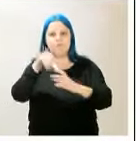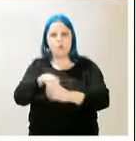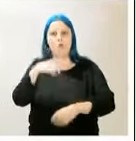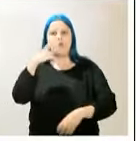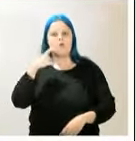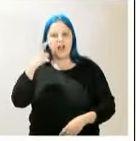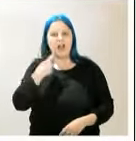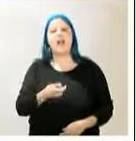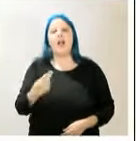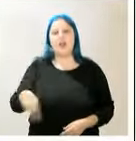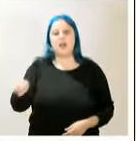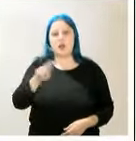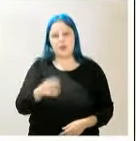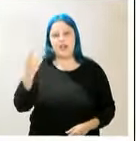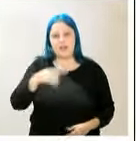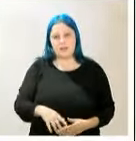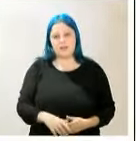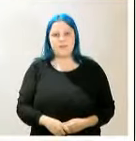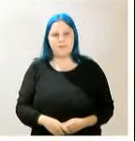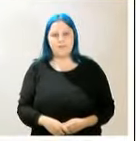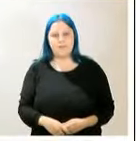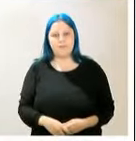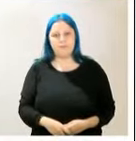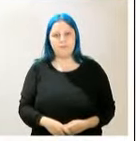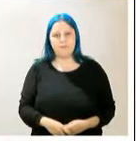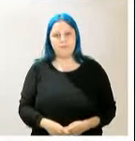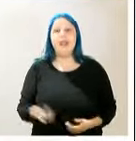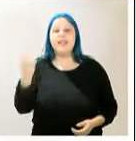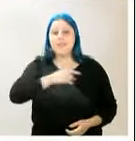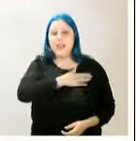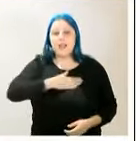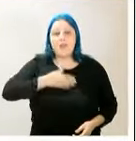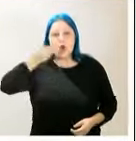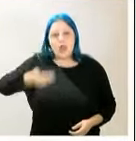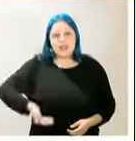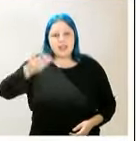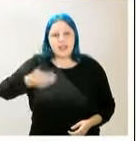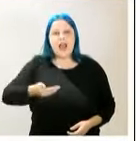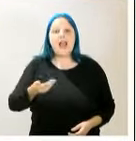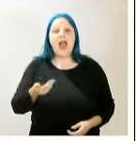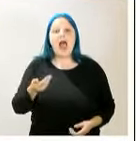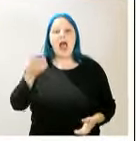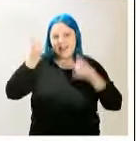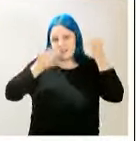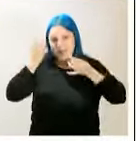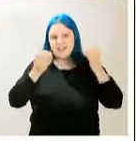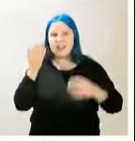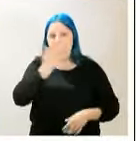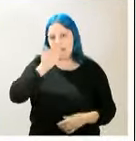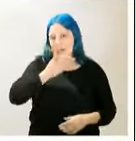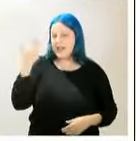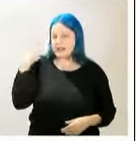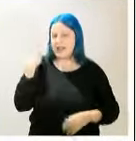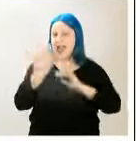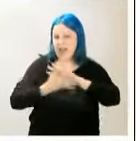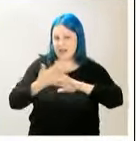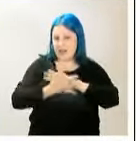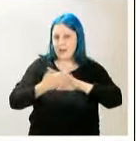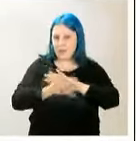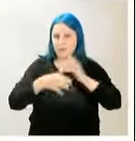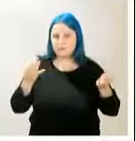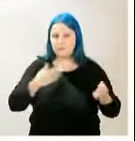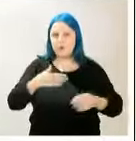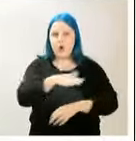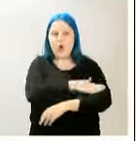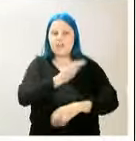Hablábamos antes de considerar esencial las actividades de las academias. Recordemos aquello, otra medida que desde el Gobierno de